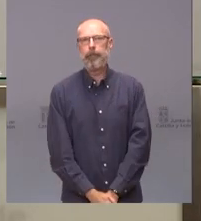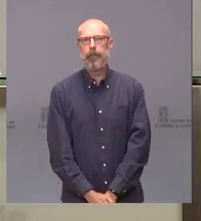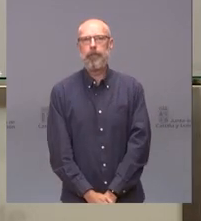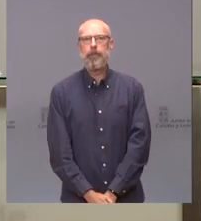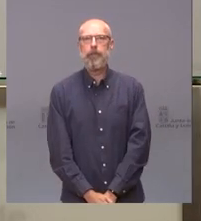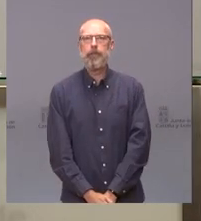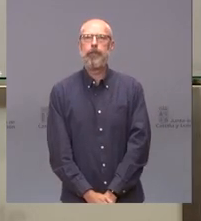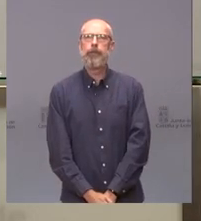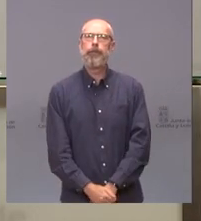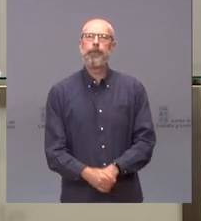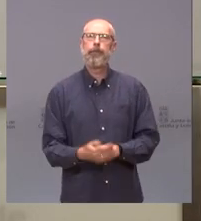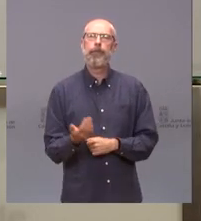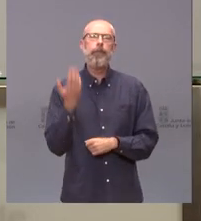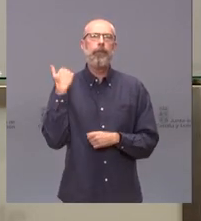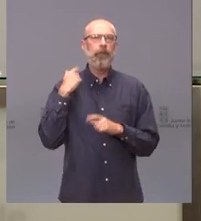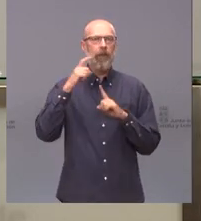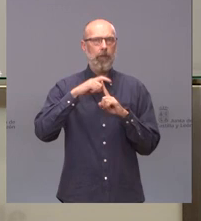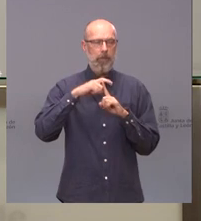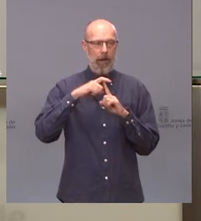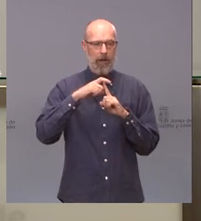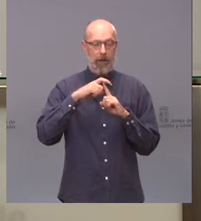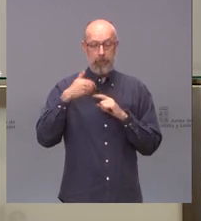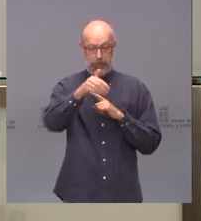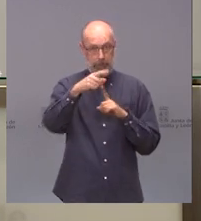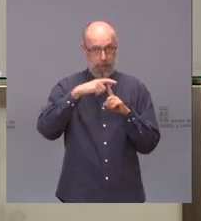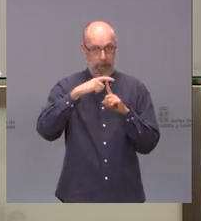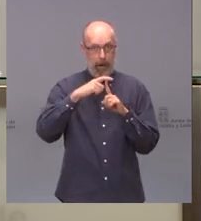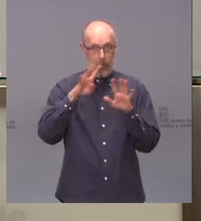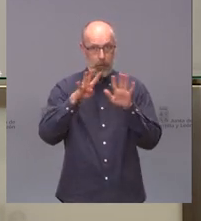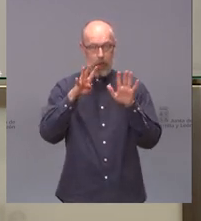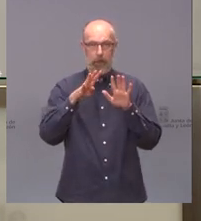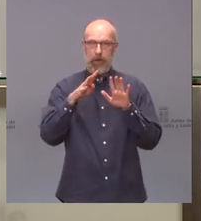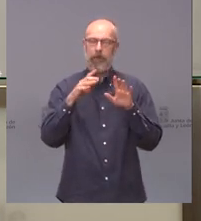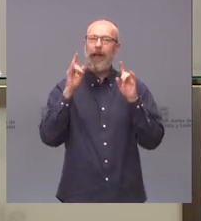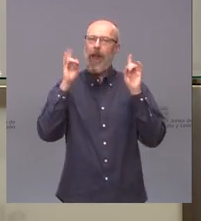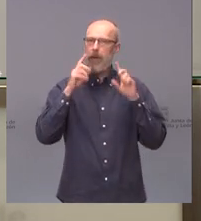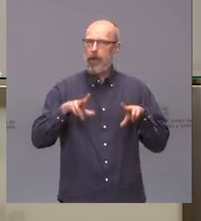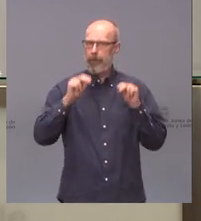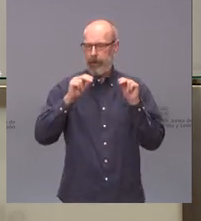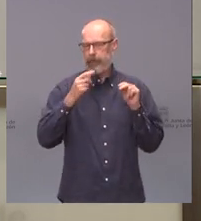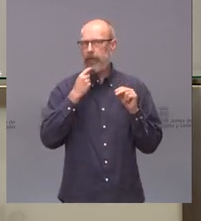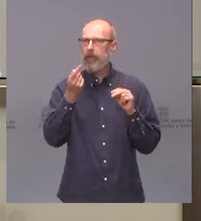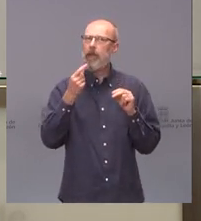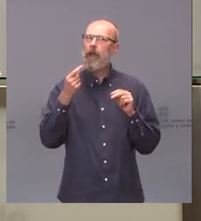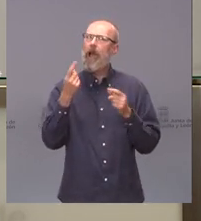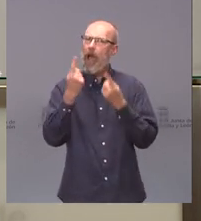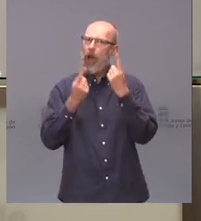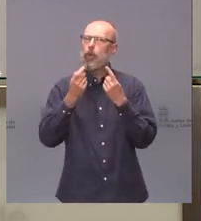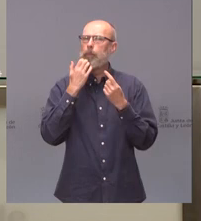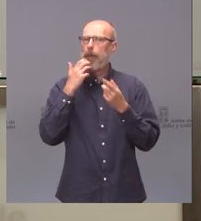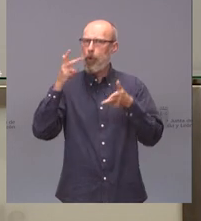El 9 de mayo acaba el estado de alarma y algunas autonomías, como por ejemplo el País Vasco, sí que han pedido que haya